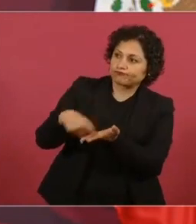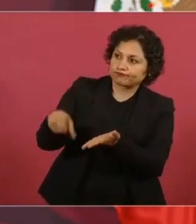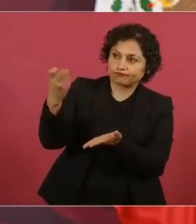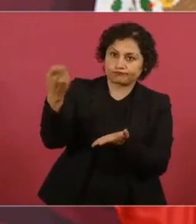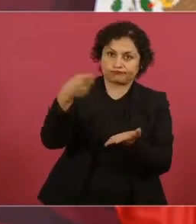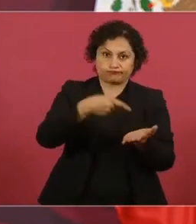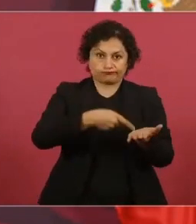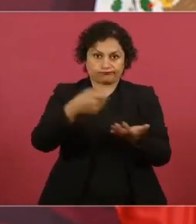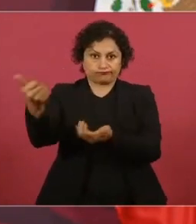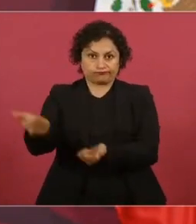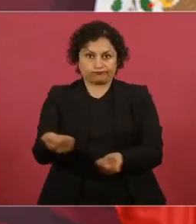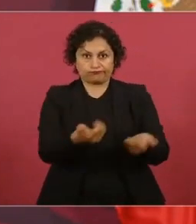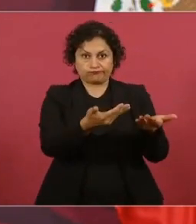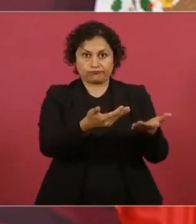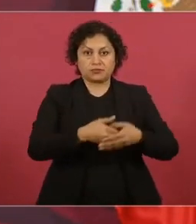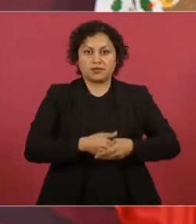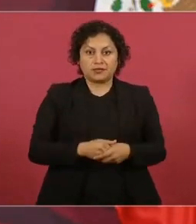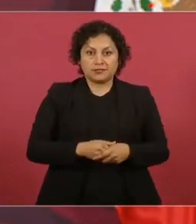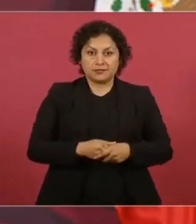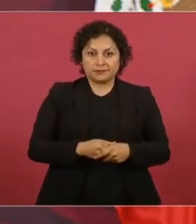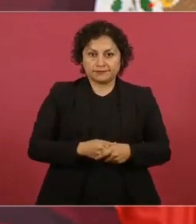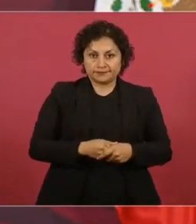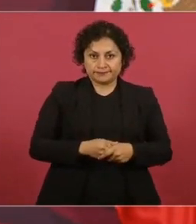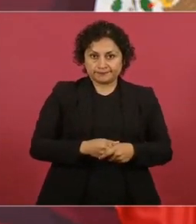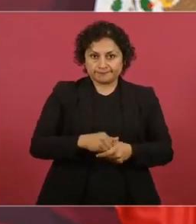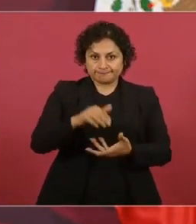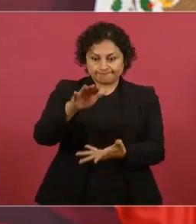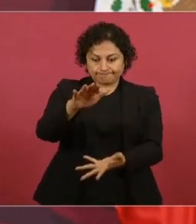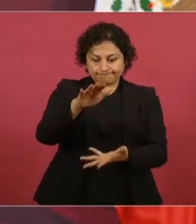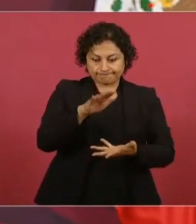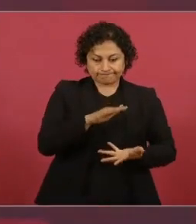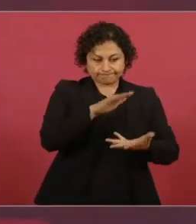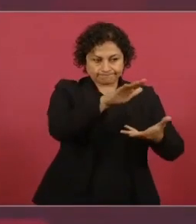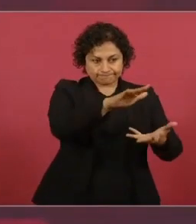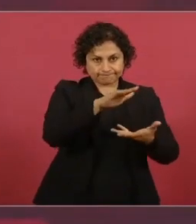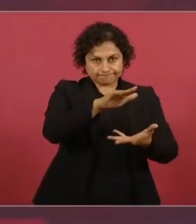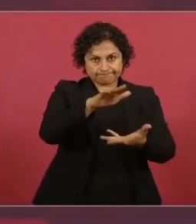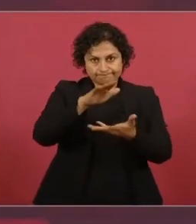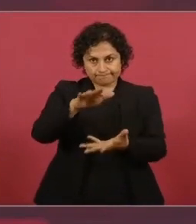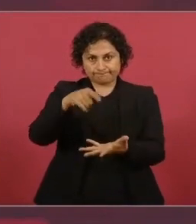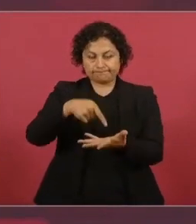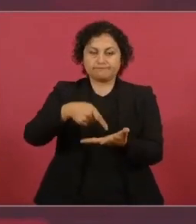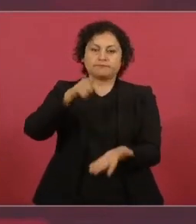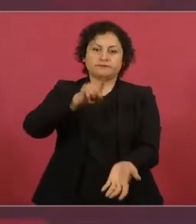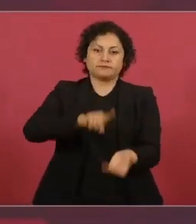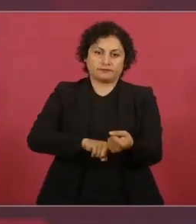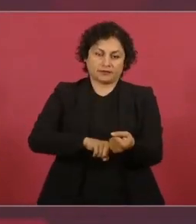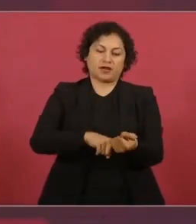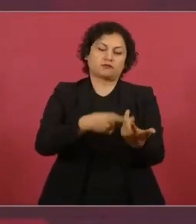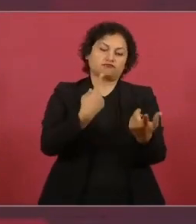de paquetes de electrodomésticos.